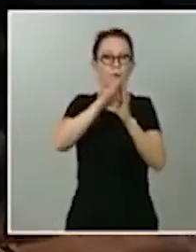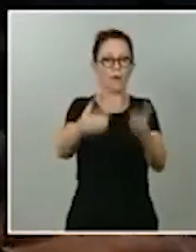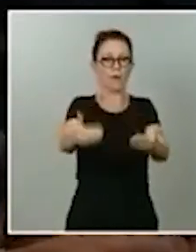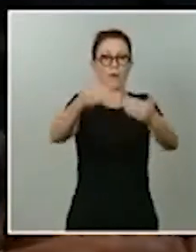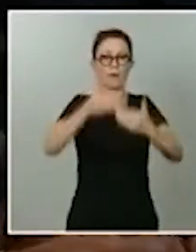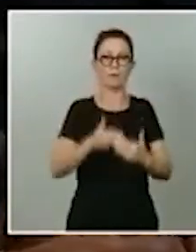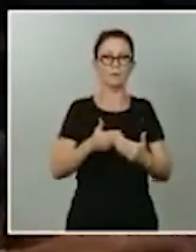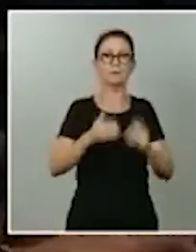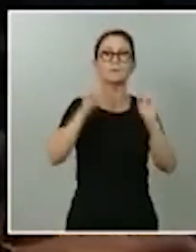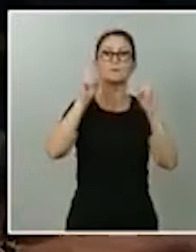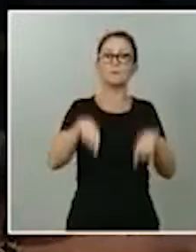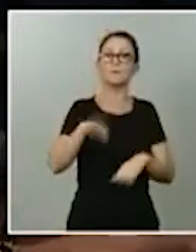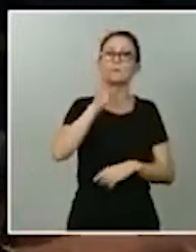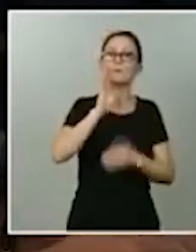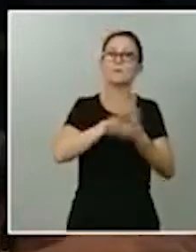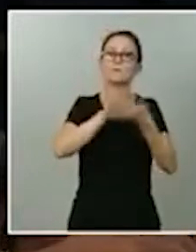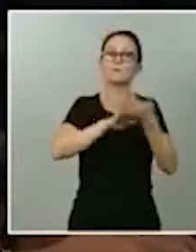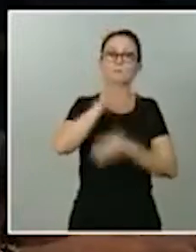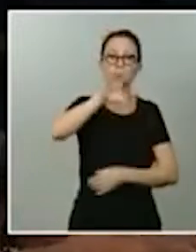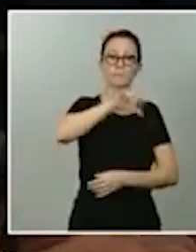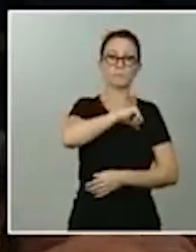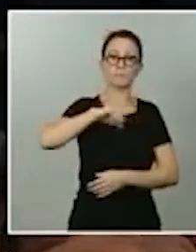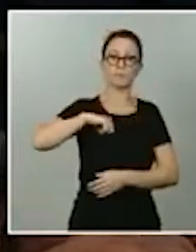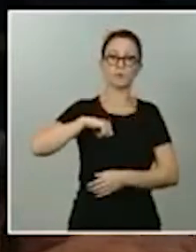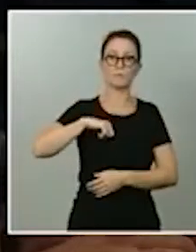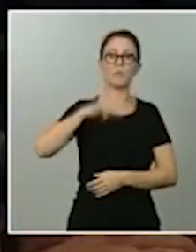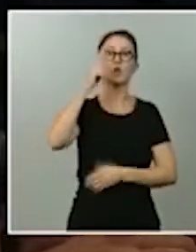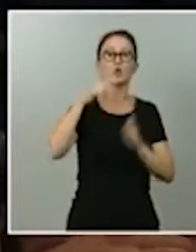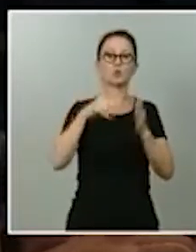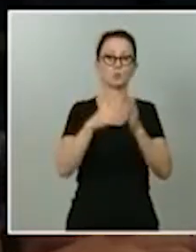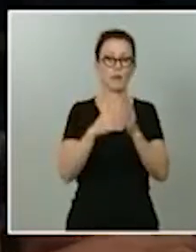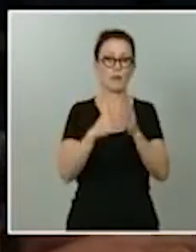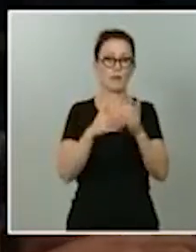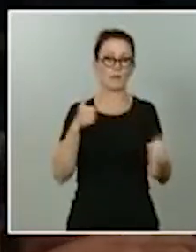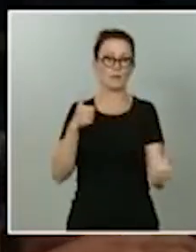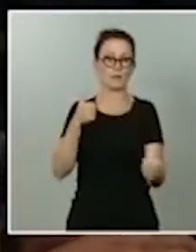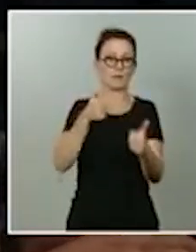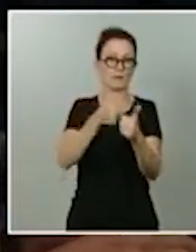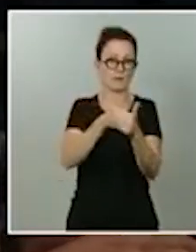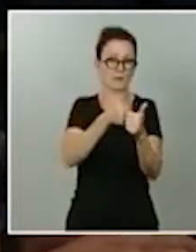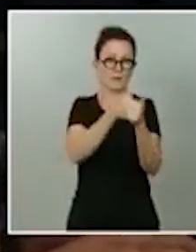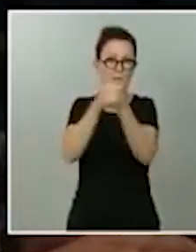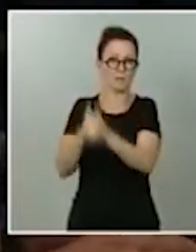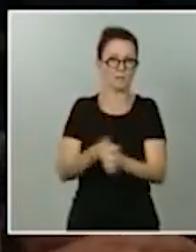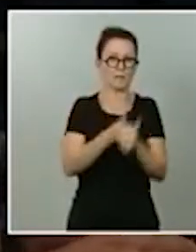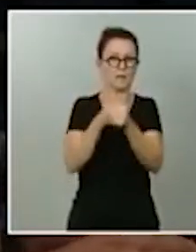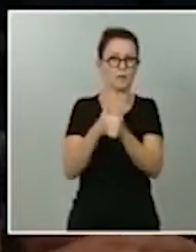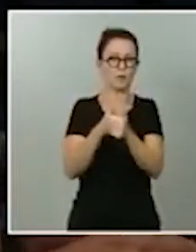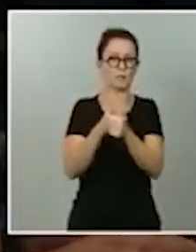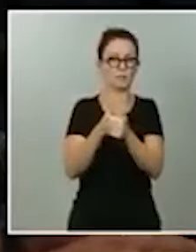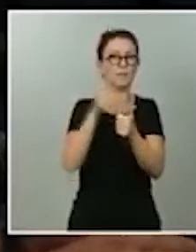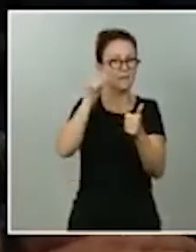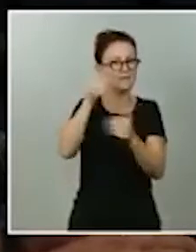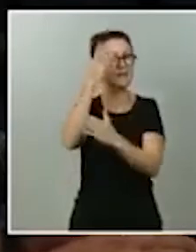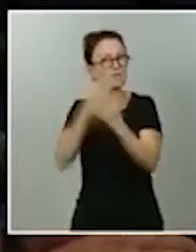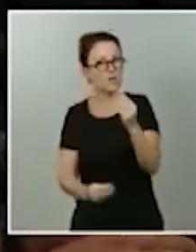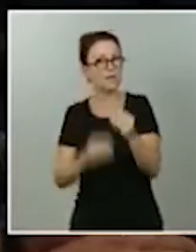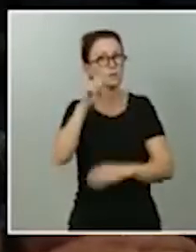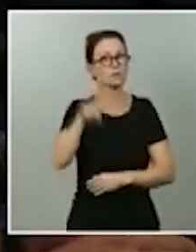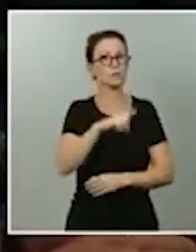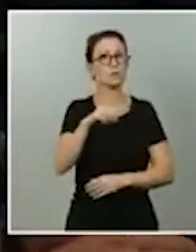autónomas son dos mil rastreadores si lo que ha fallado es eso o lo que ha fallado es la capacidad de rastreo